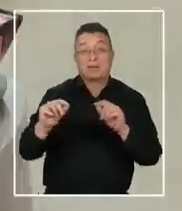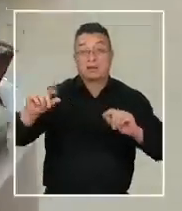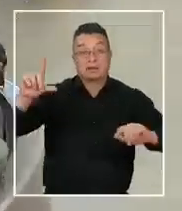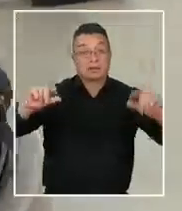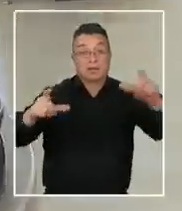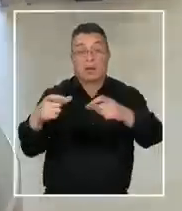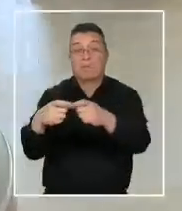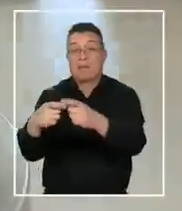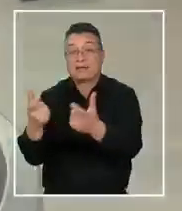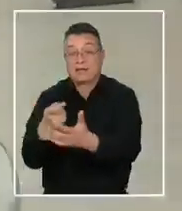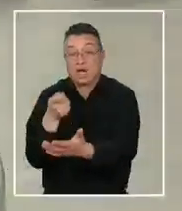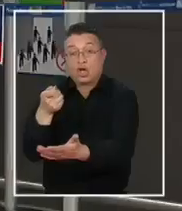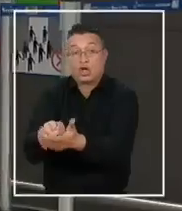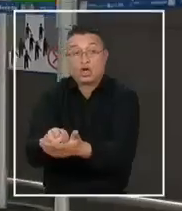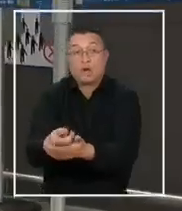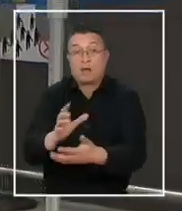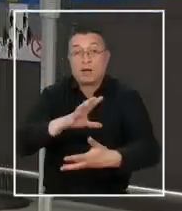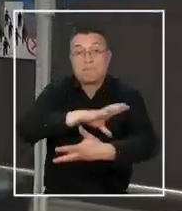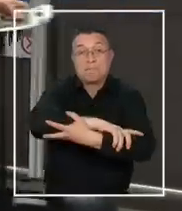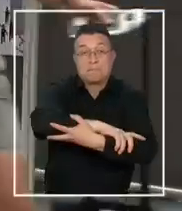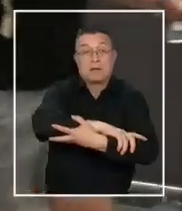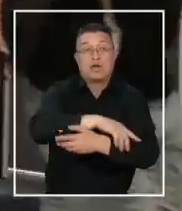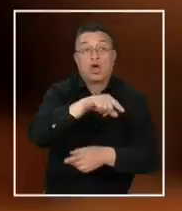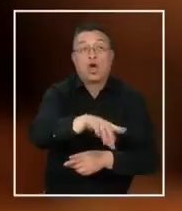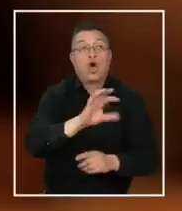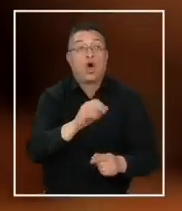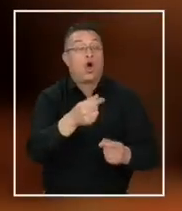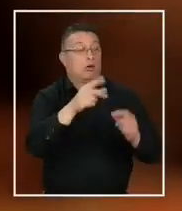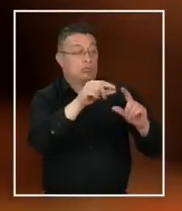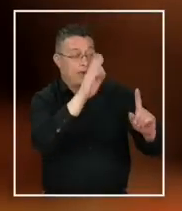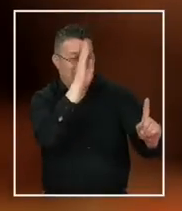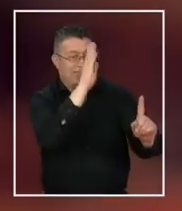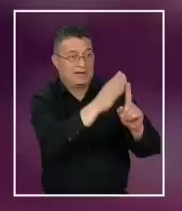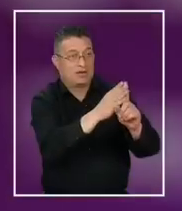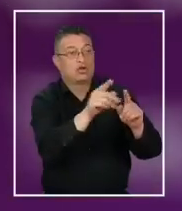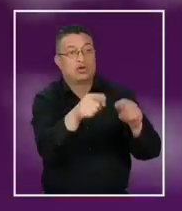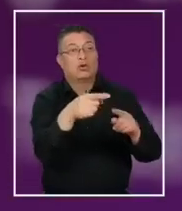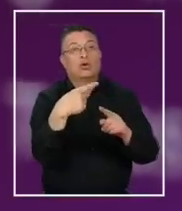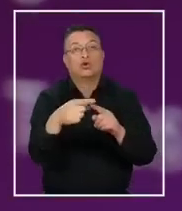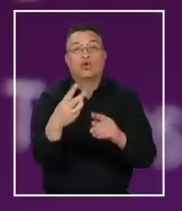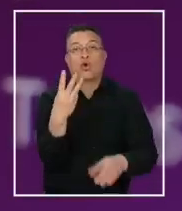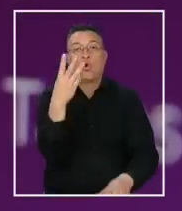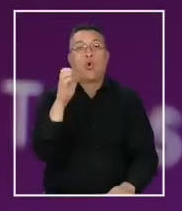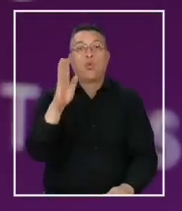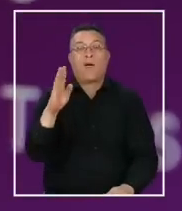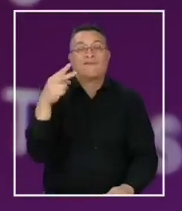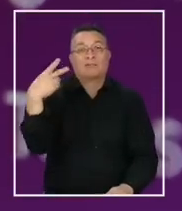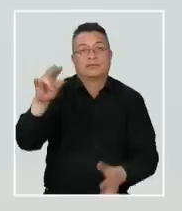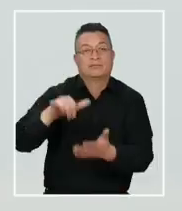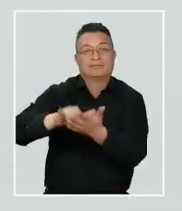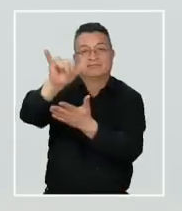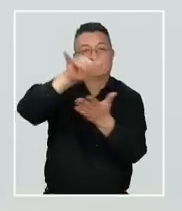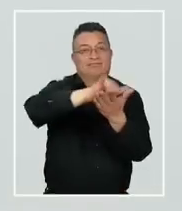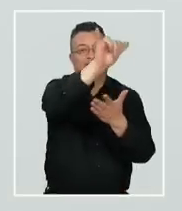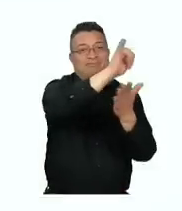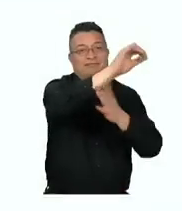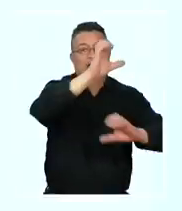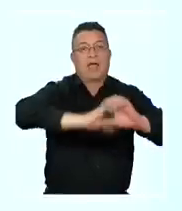precio de pasajes comprados a través de convenio marco con una cotización directa en los sitios web de las aerolíneas.